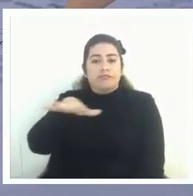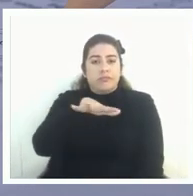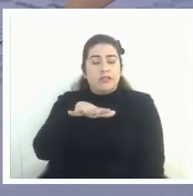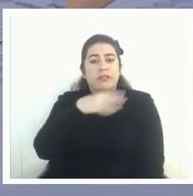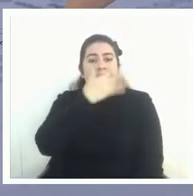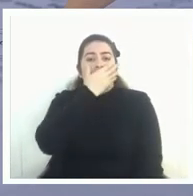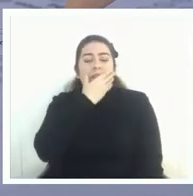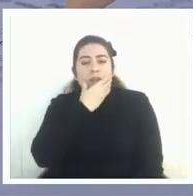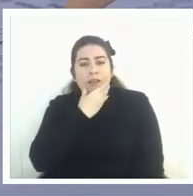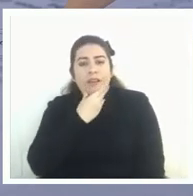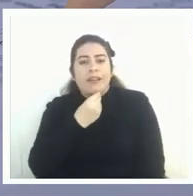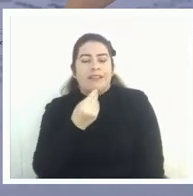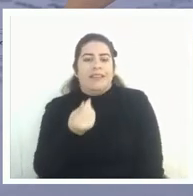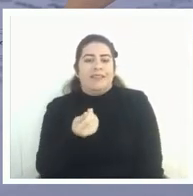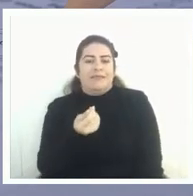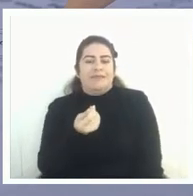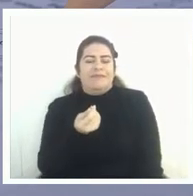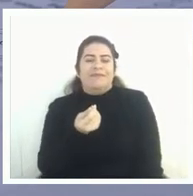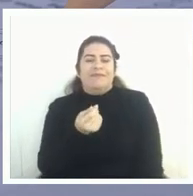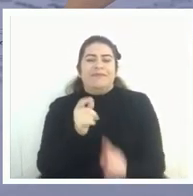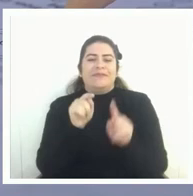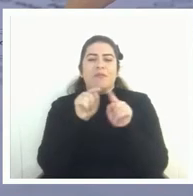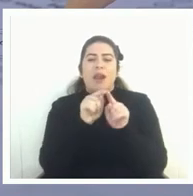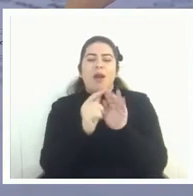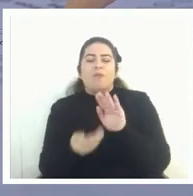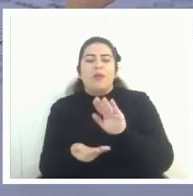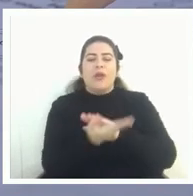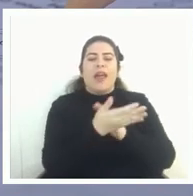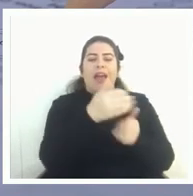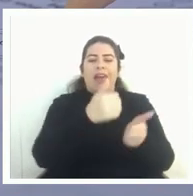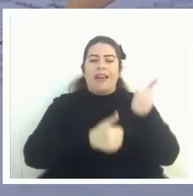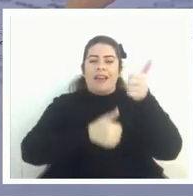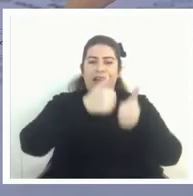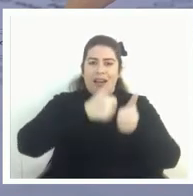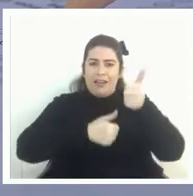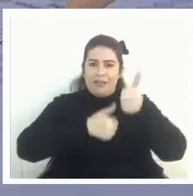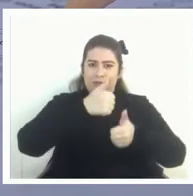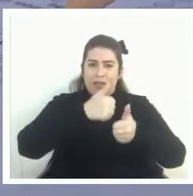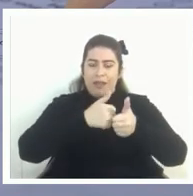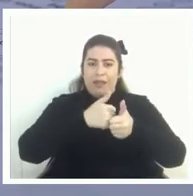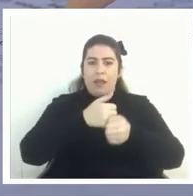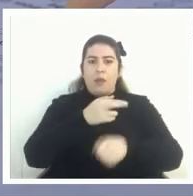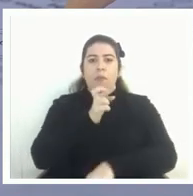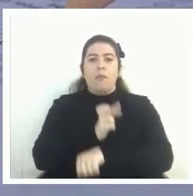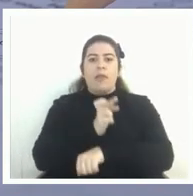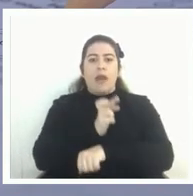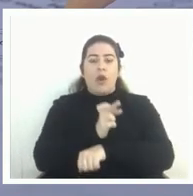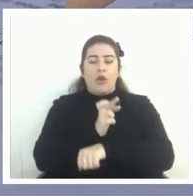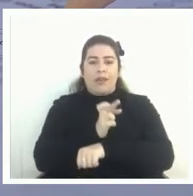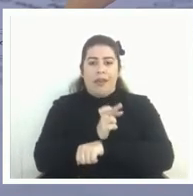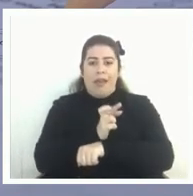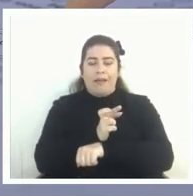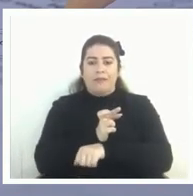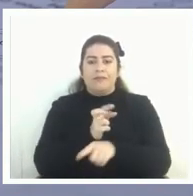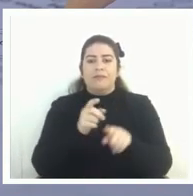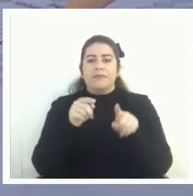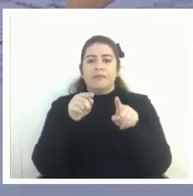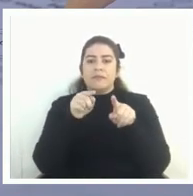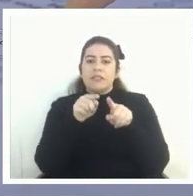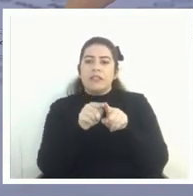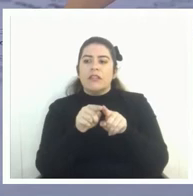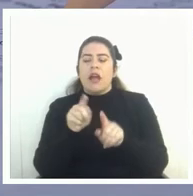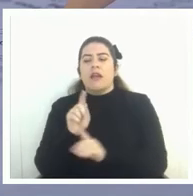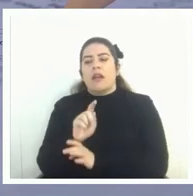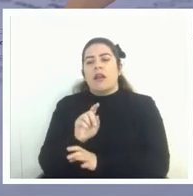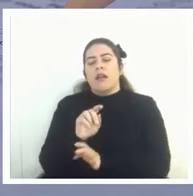se usan en las pruebas que es para postular a las carreras de pedagogía que dice o está en el percentil 50